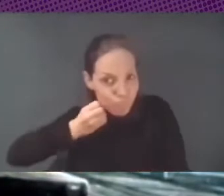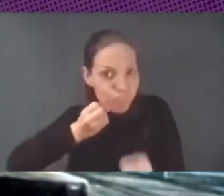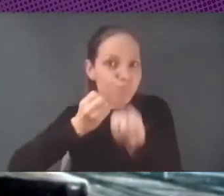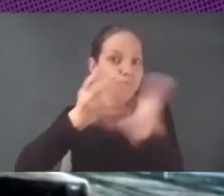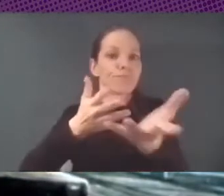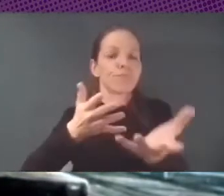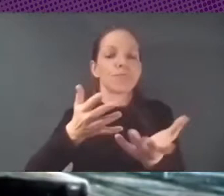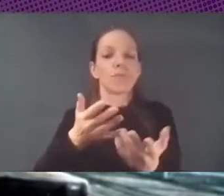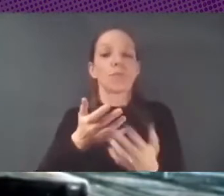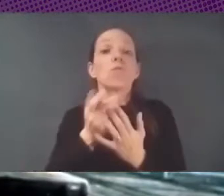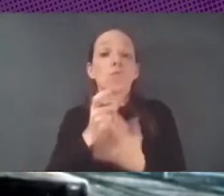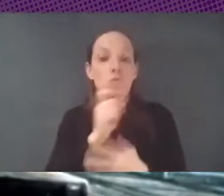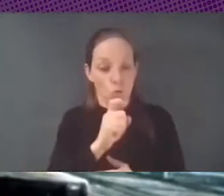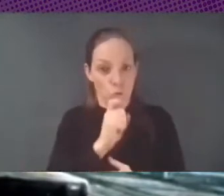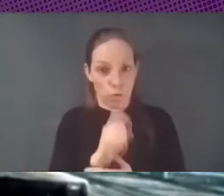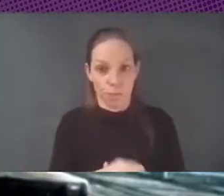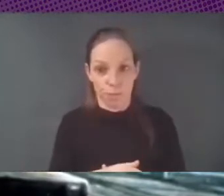contingencia.